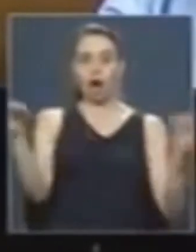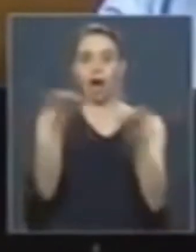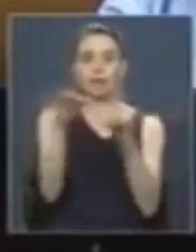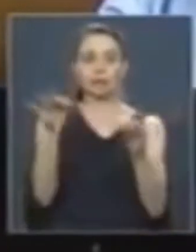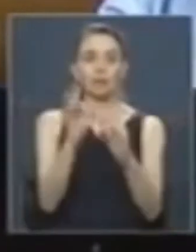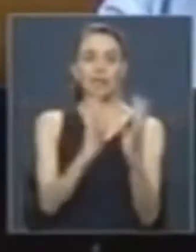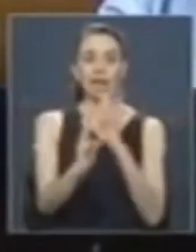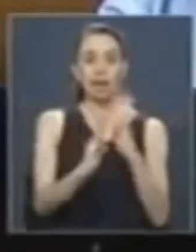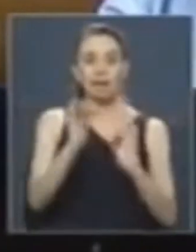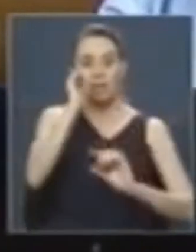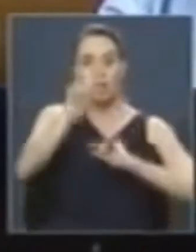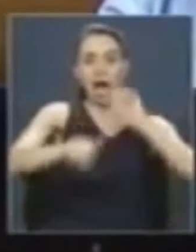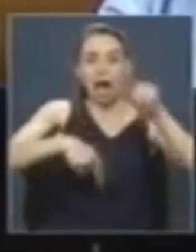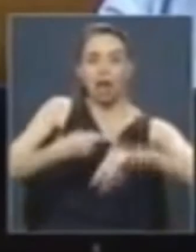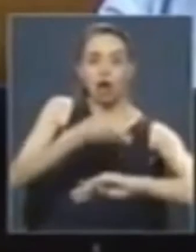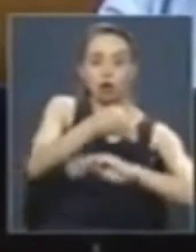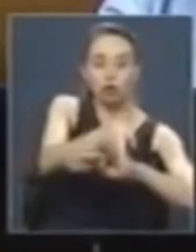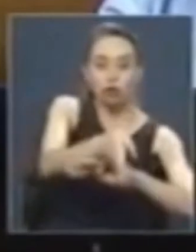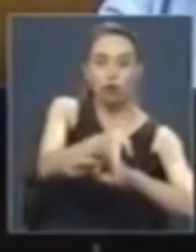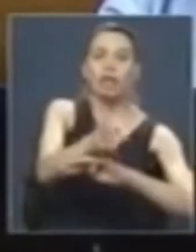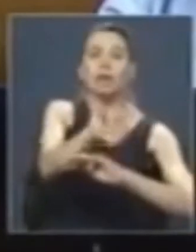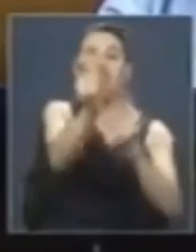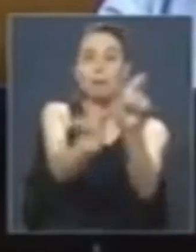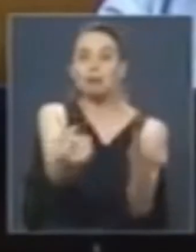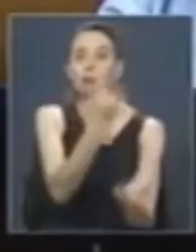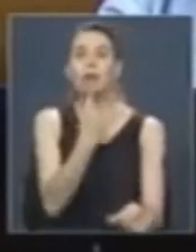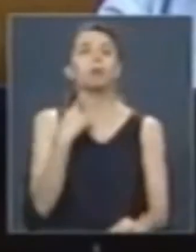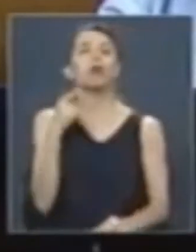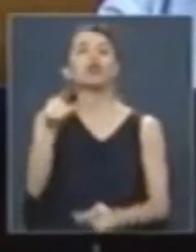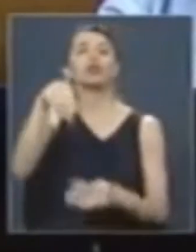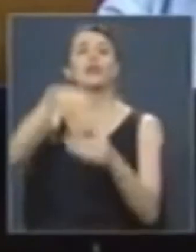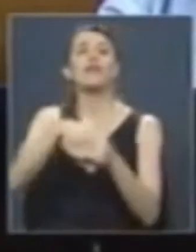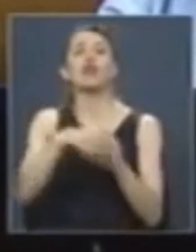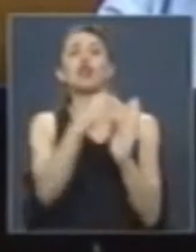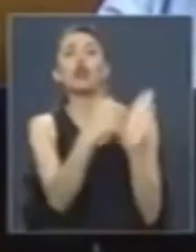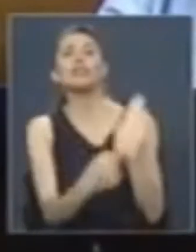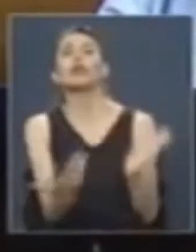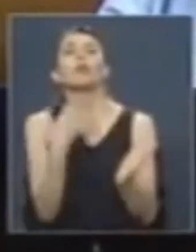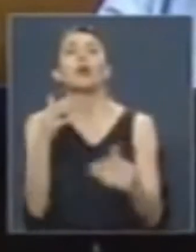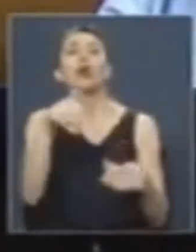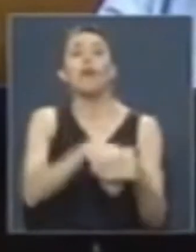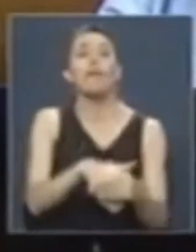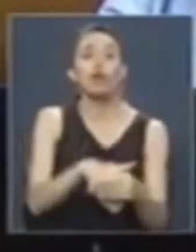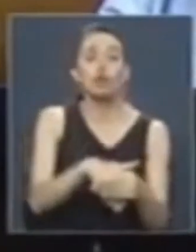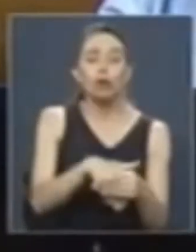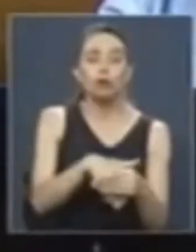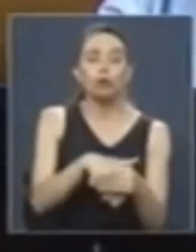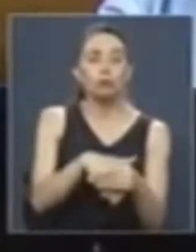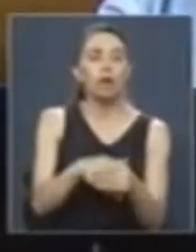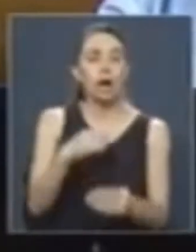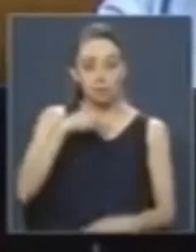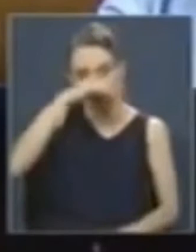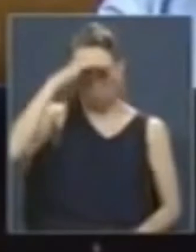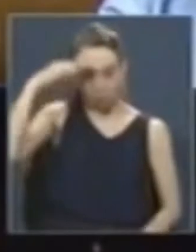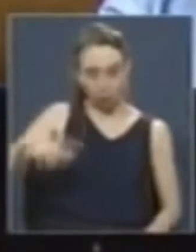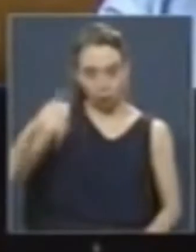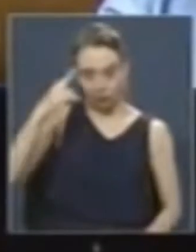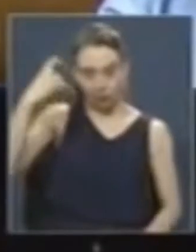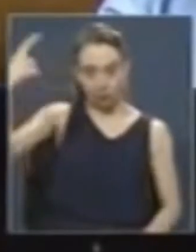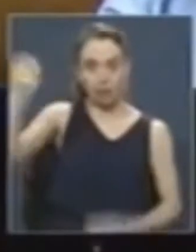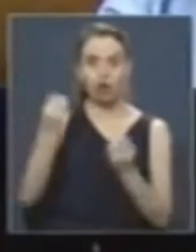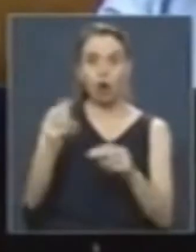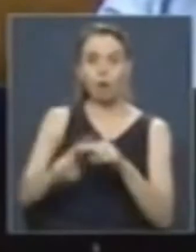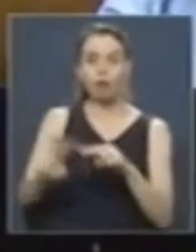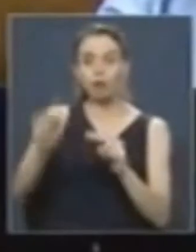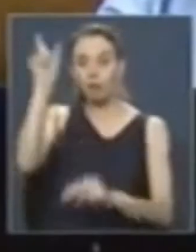en la feria la mañana siguiente a quien me pregunte por qué voté lo que voté. Sinceramente, me cuesta imaginar cómo lo hace